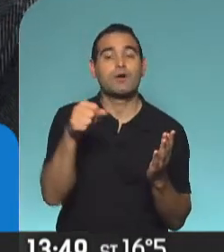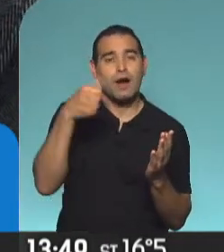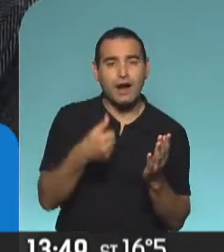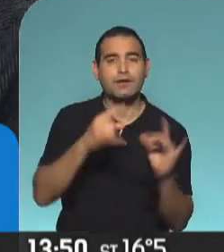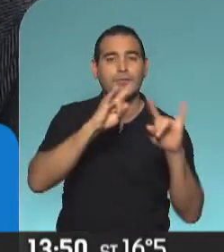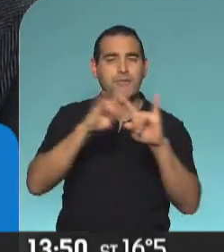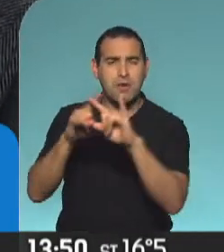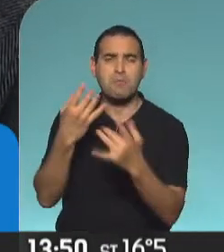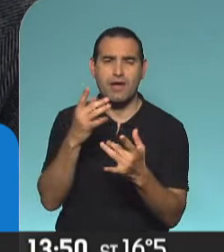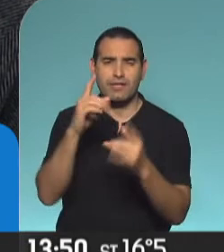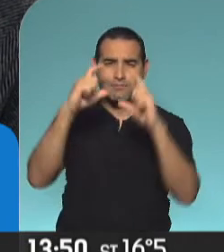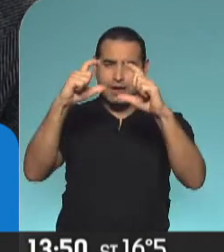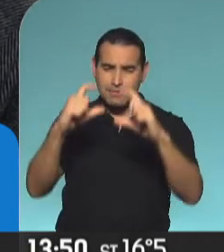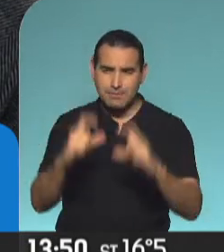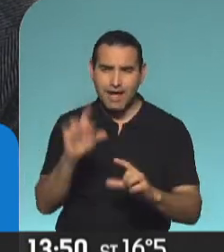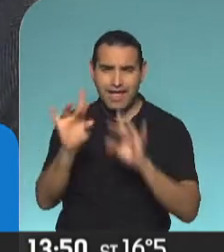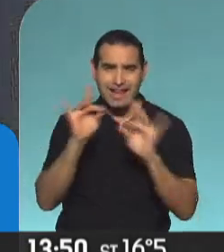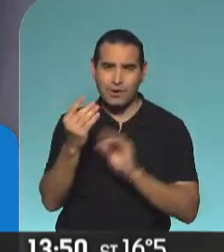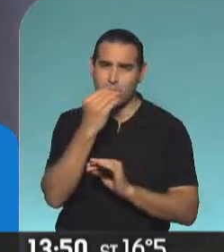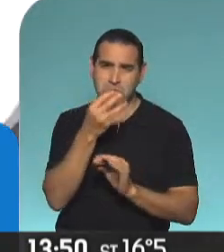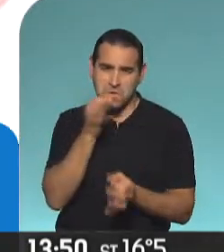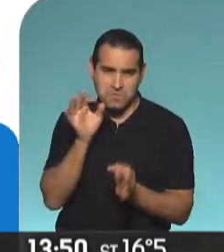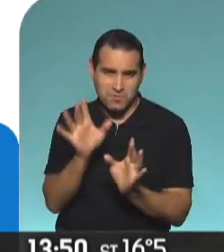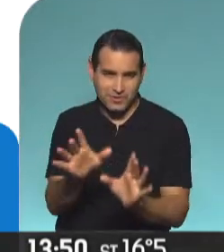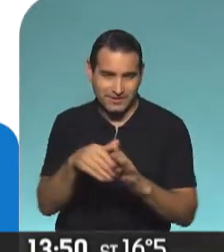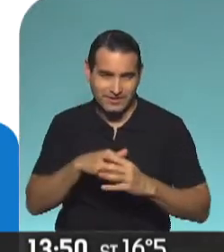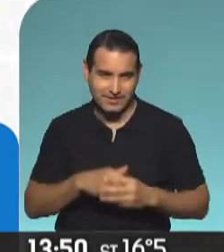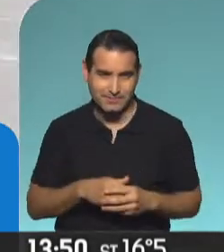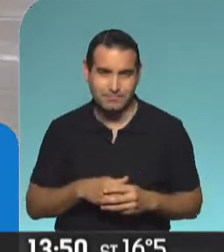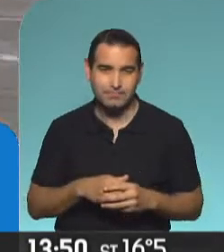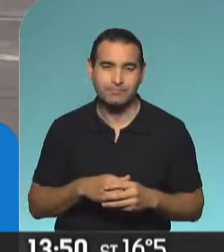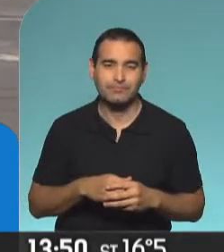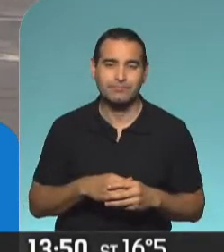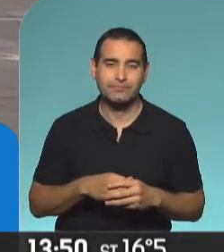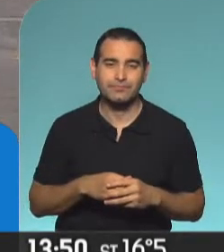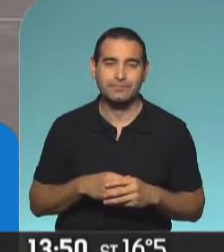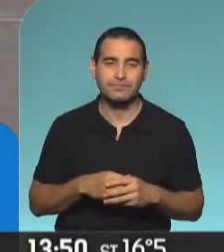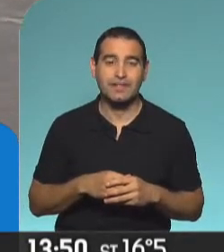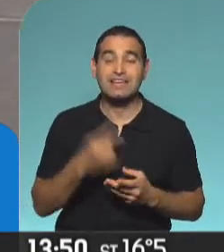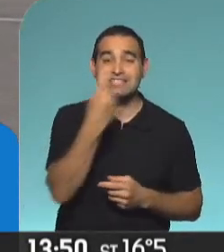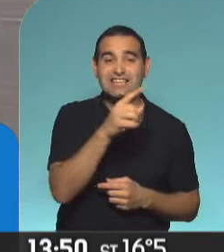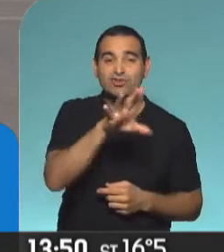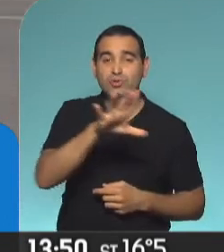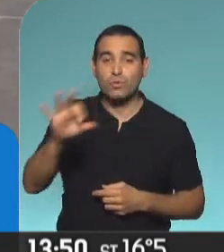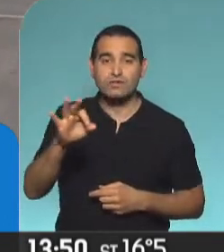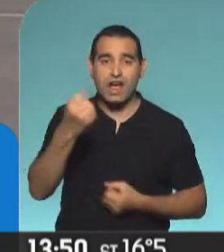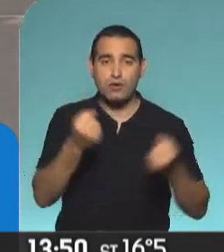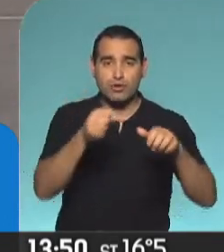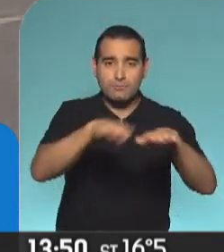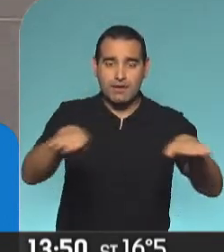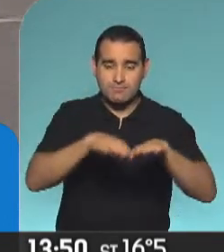donde vos puedas elegir todos los menúes propios para el fin de semana y entran 150 autos en el predio.